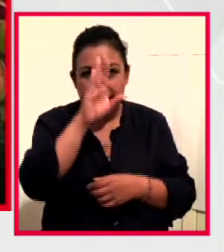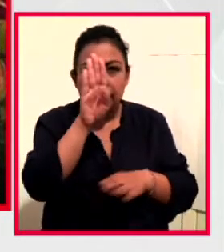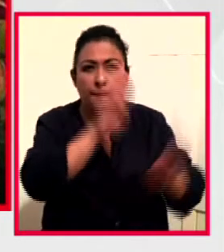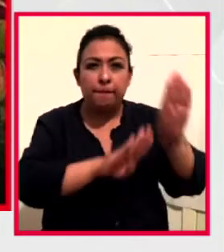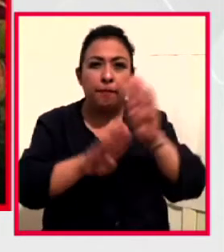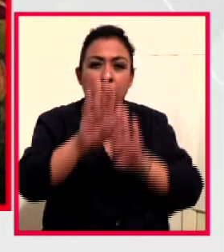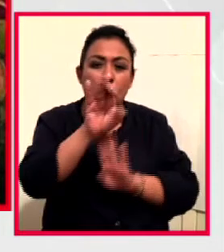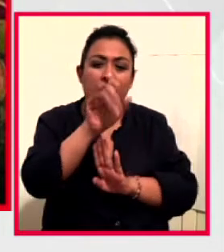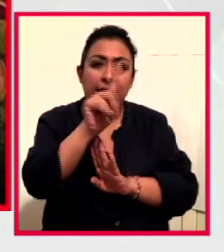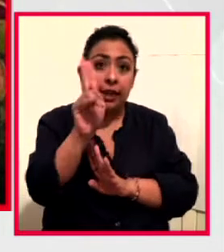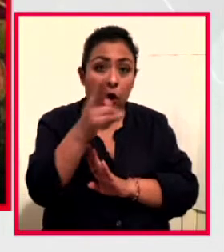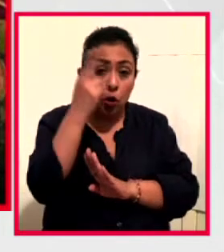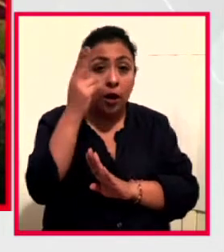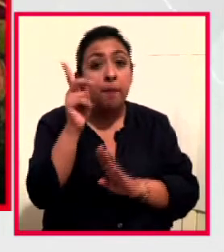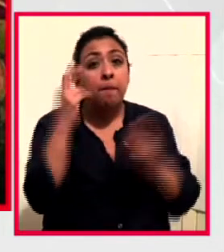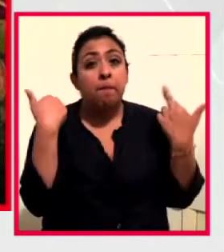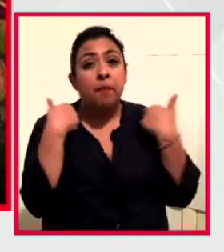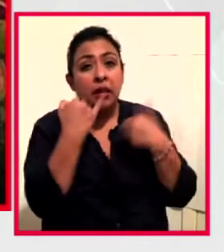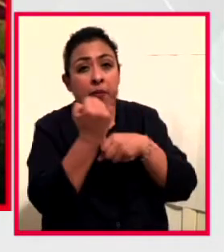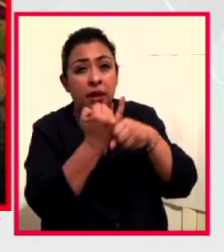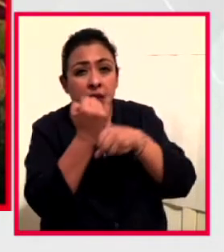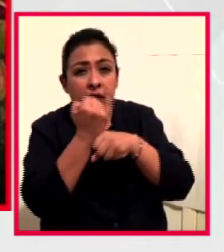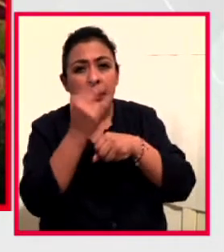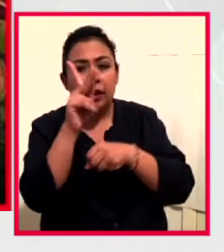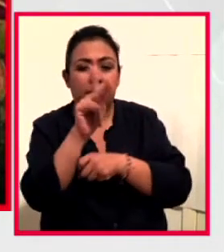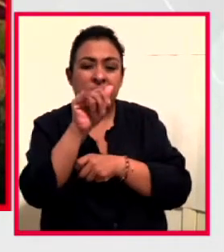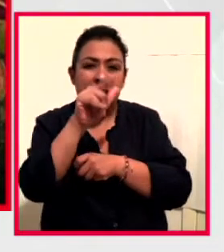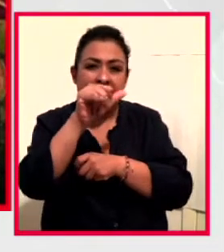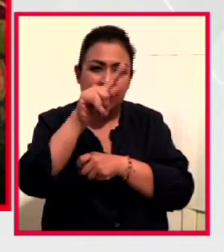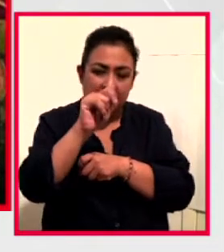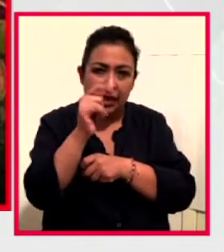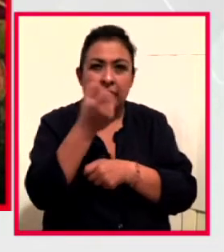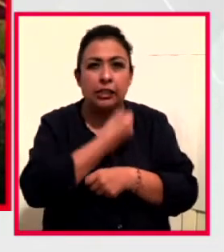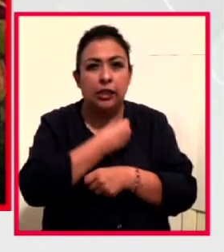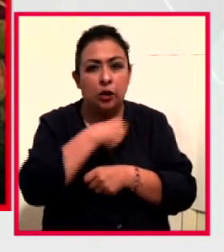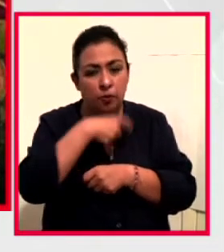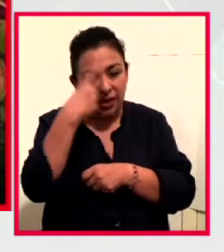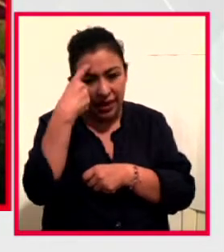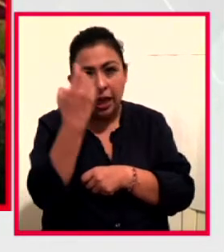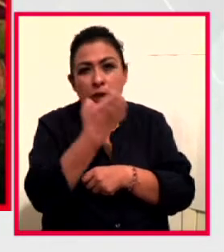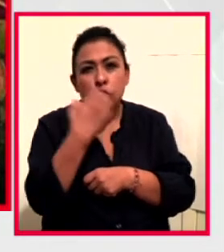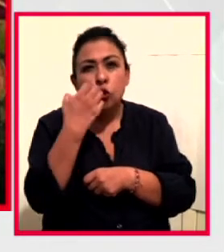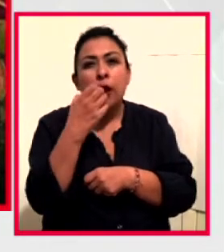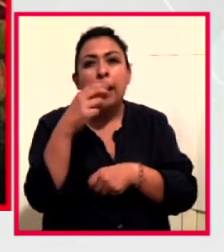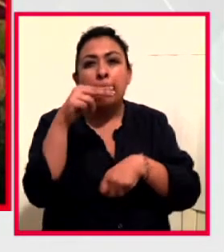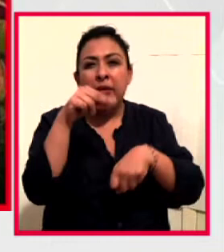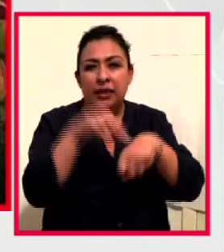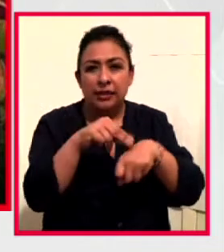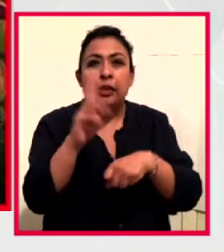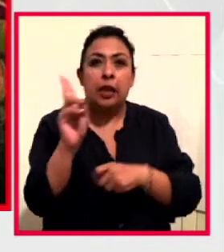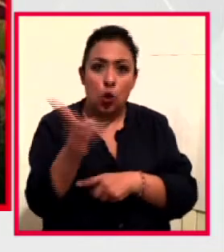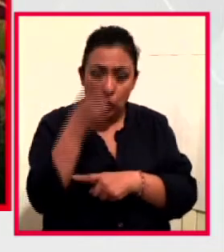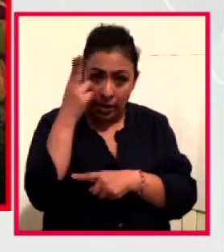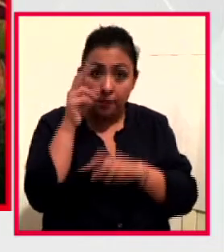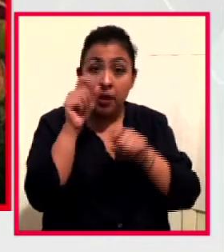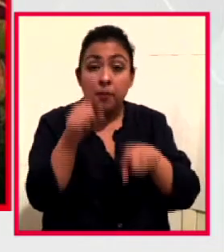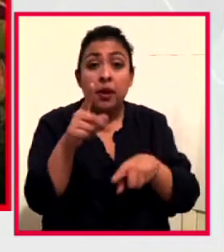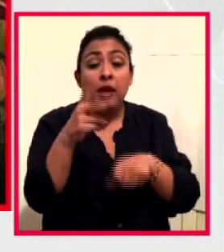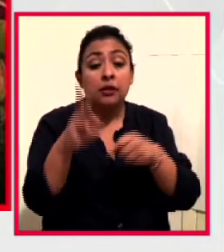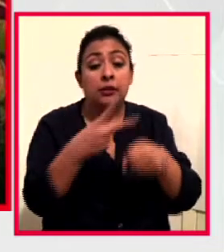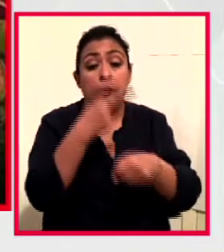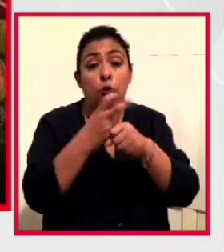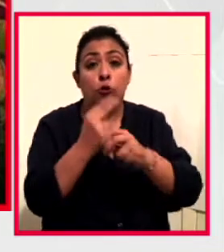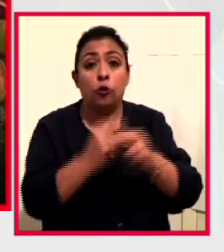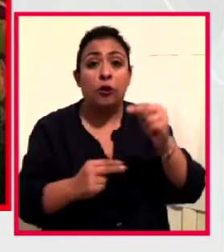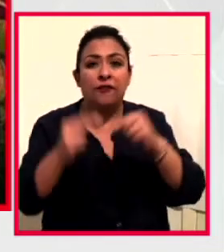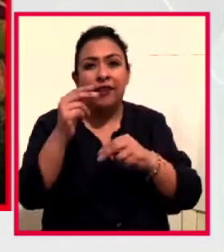profesora e investigadora del Departamento de Psiquiatría y Salud Mental de la Facultad de Medicina, también de la Máxima Casa de Estudios. Es nivel 2 del Sistema Nacional de